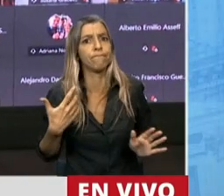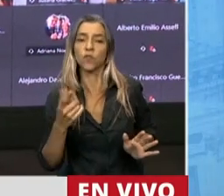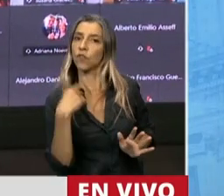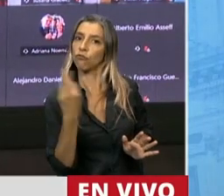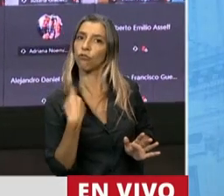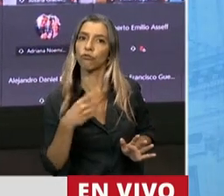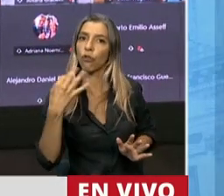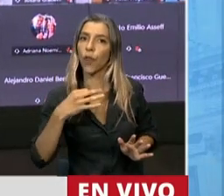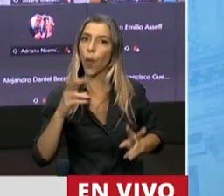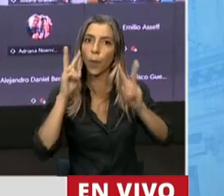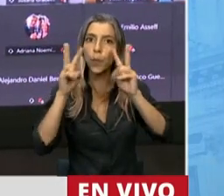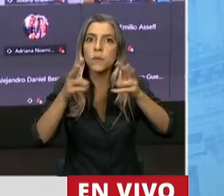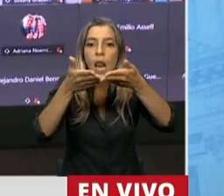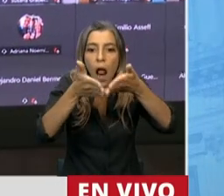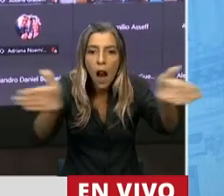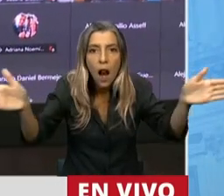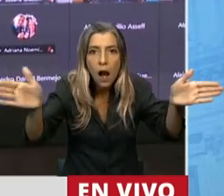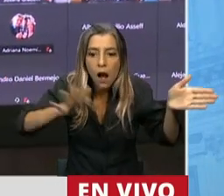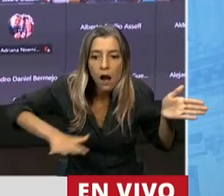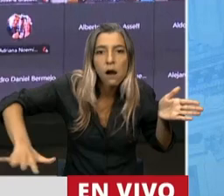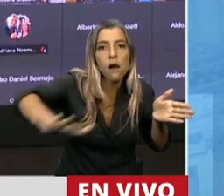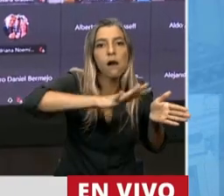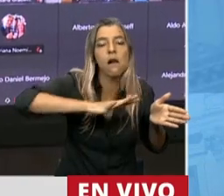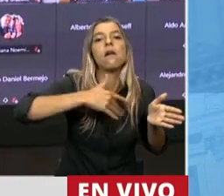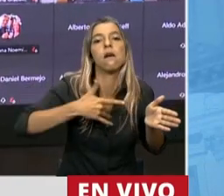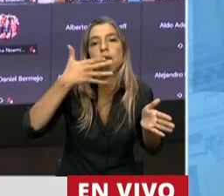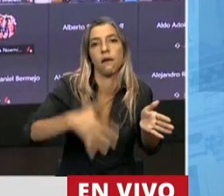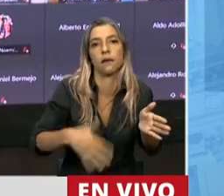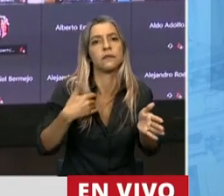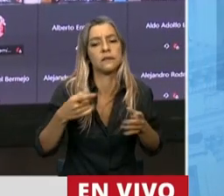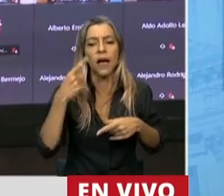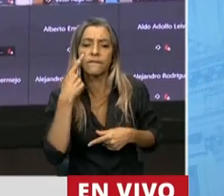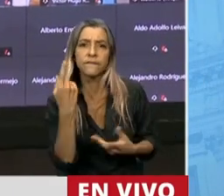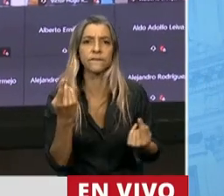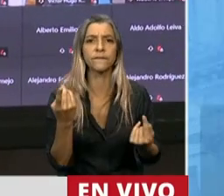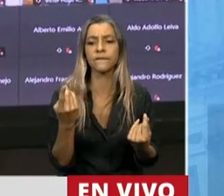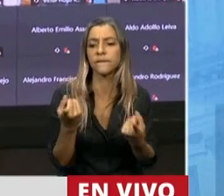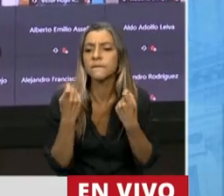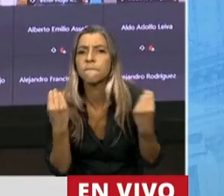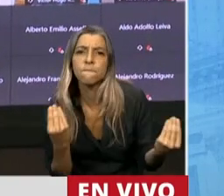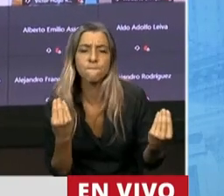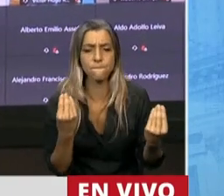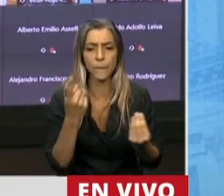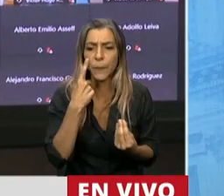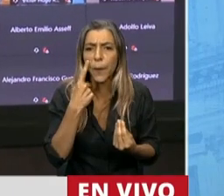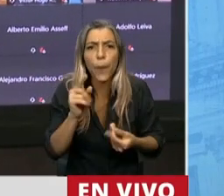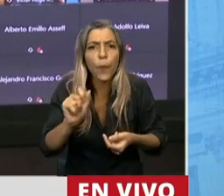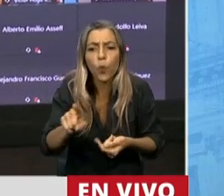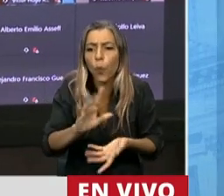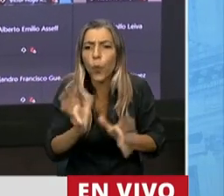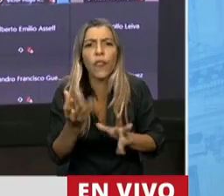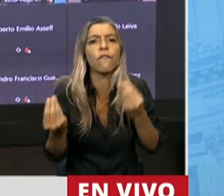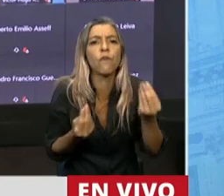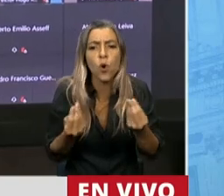cuatro paredes de la escuela. Tenemos que entender cuál es su problemática compleja, cuál es la integralidad, qué viven, qué les afecta,